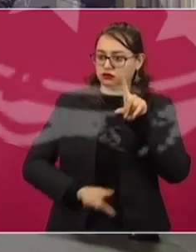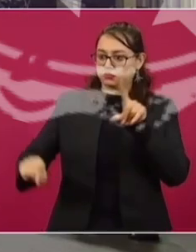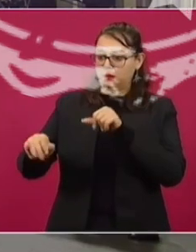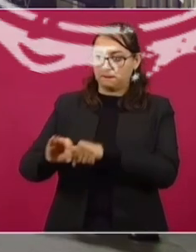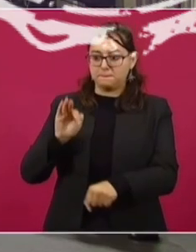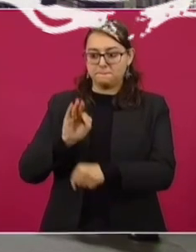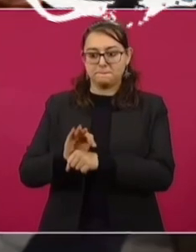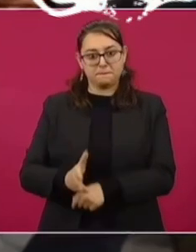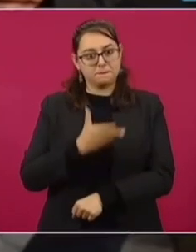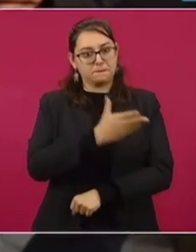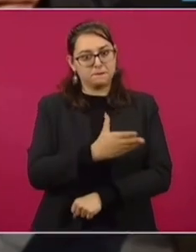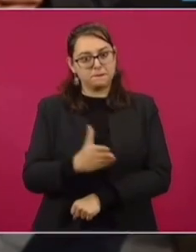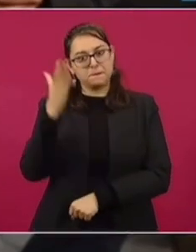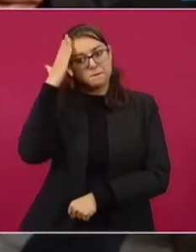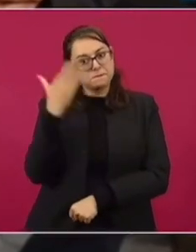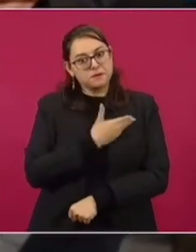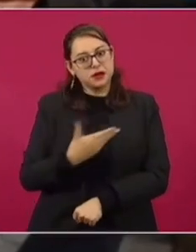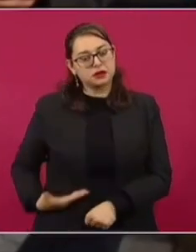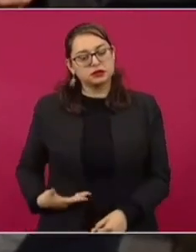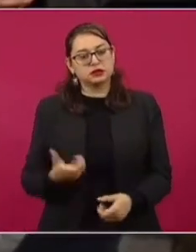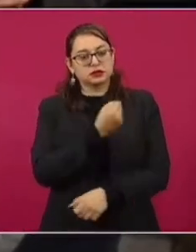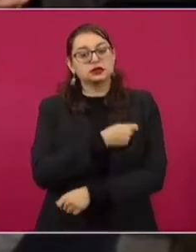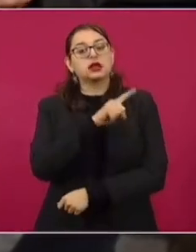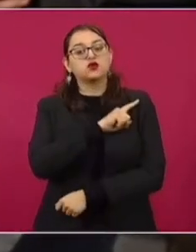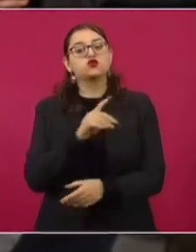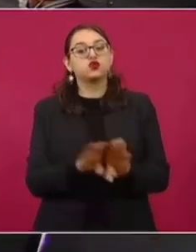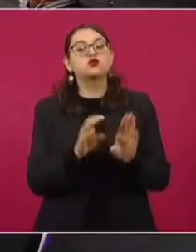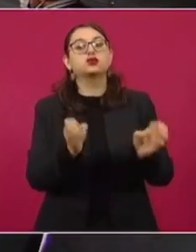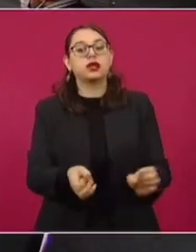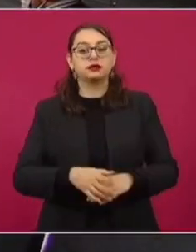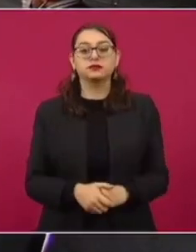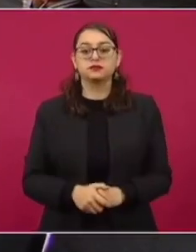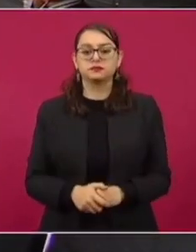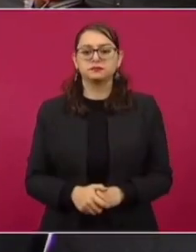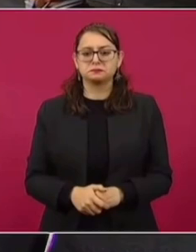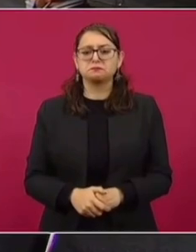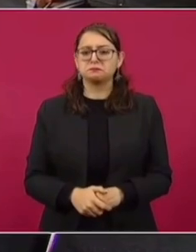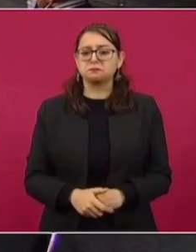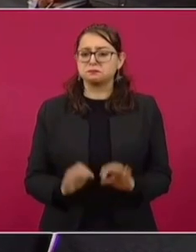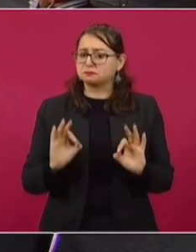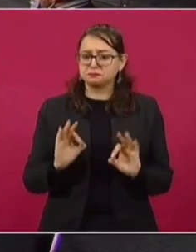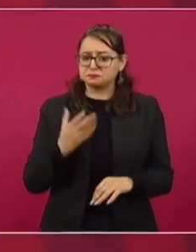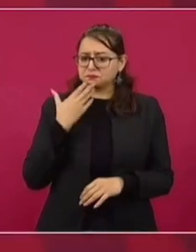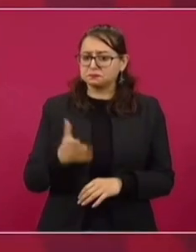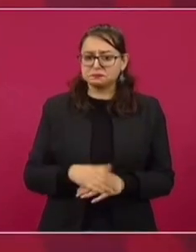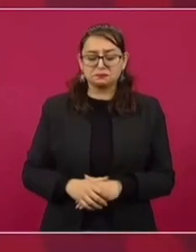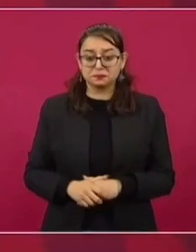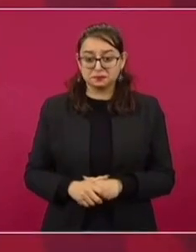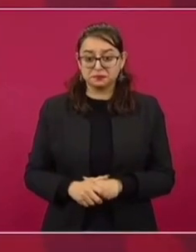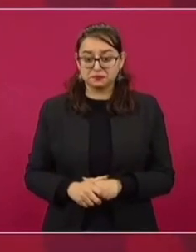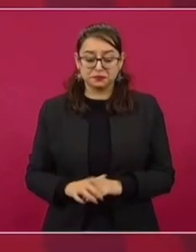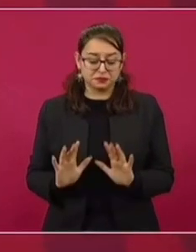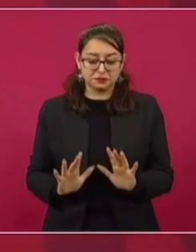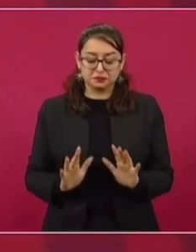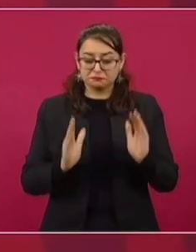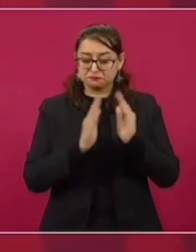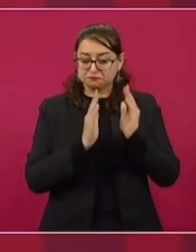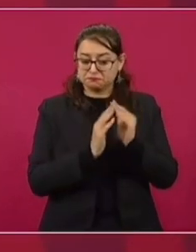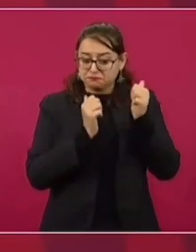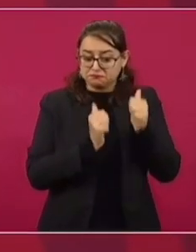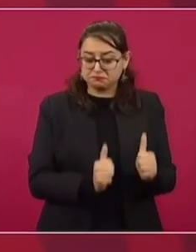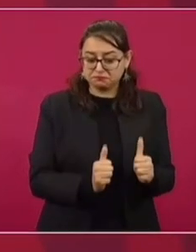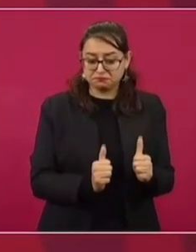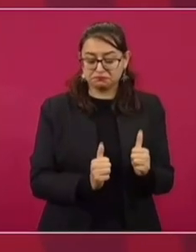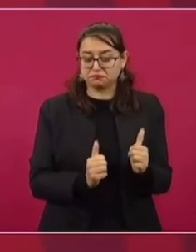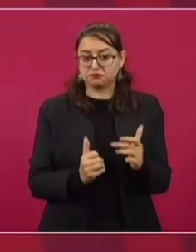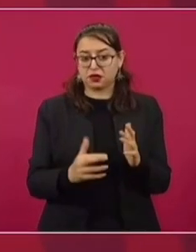Salud del primer mantrario de esta nación, ¿qué nos puede comentar de esto? Bueno, que el presidente está muy bien, manteniendo el protocolo sanitario